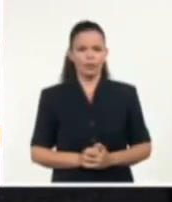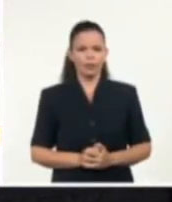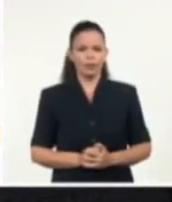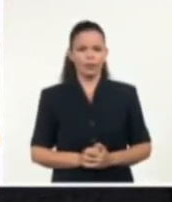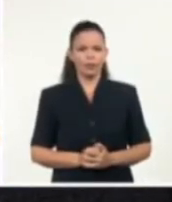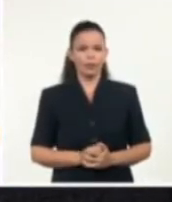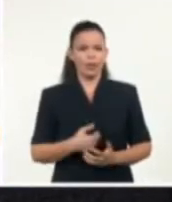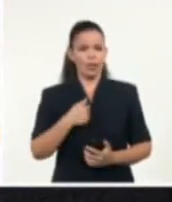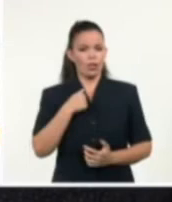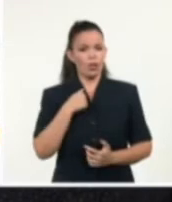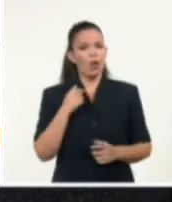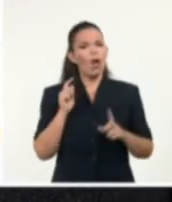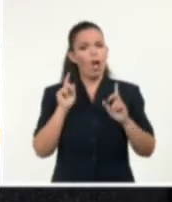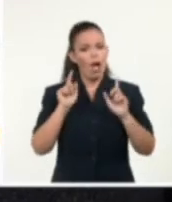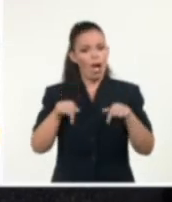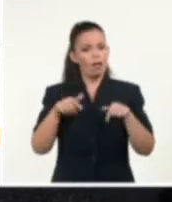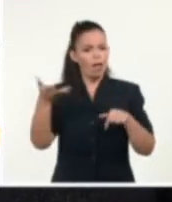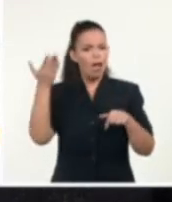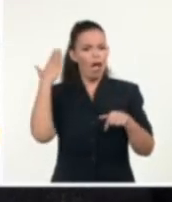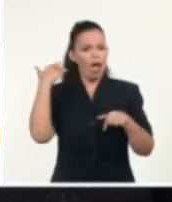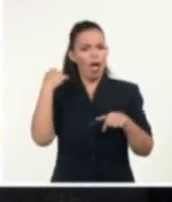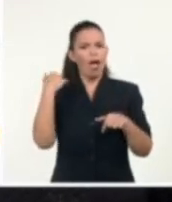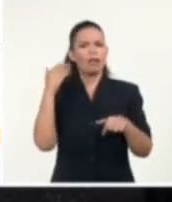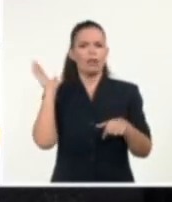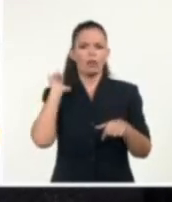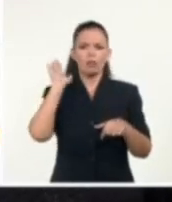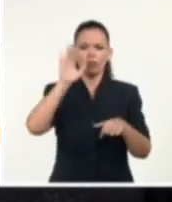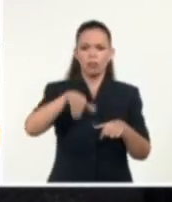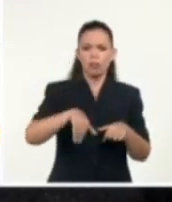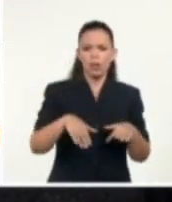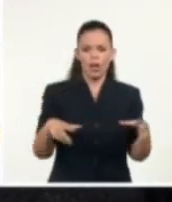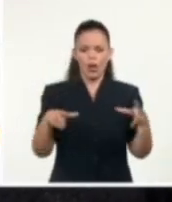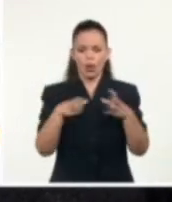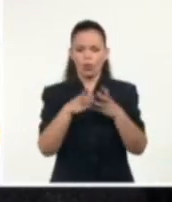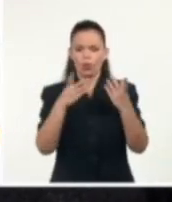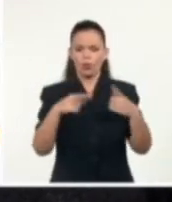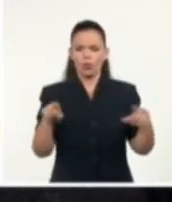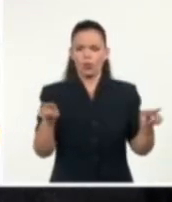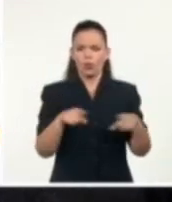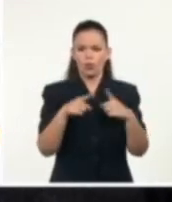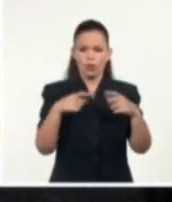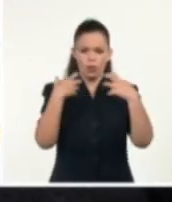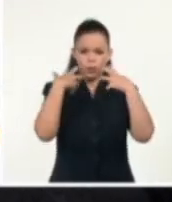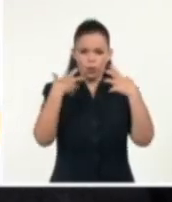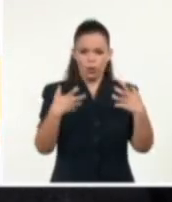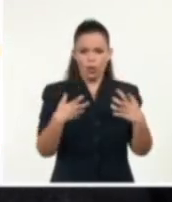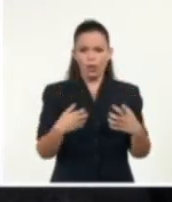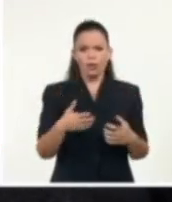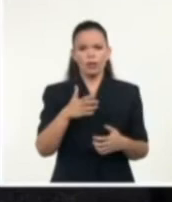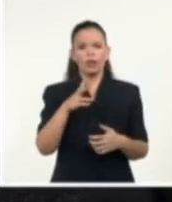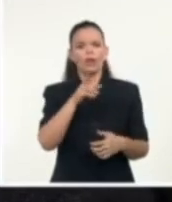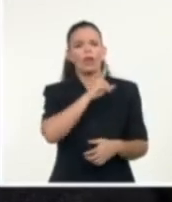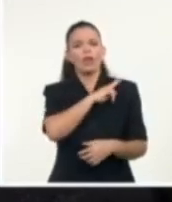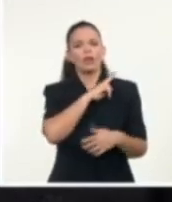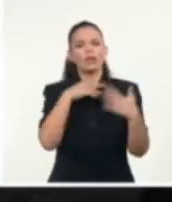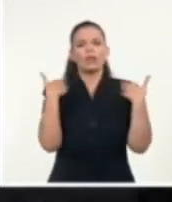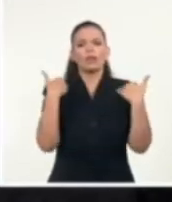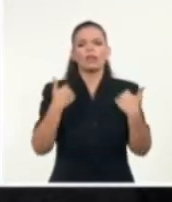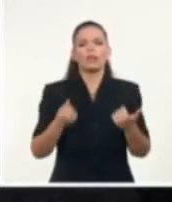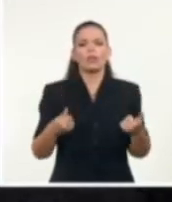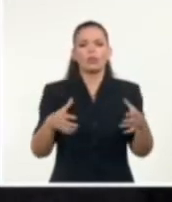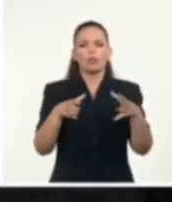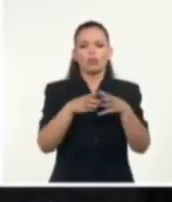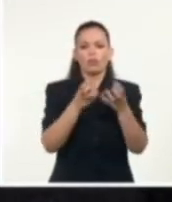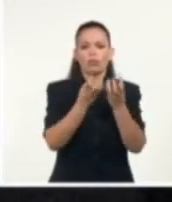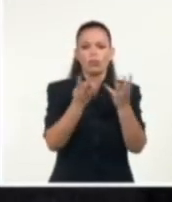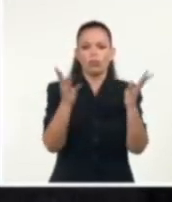He trabajado en la Habana con la Orquesta Sinfónica de la Habana y el jefe de orquesta Pepito Méndez. Es